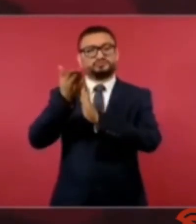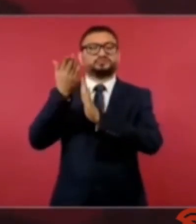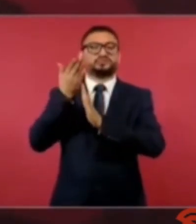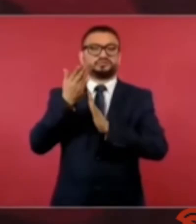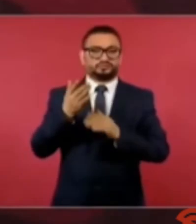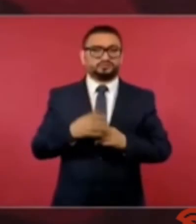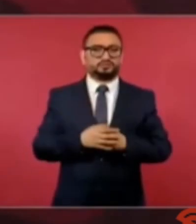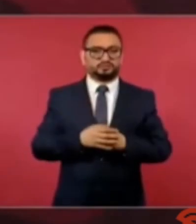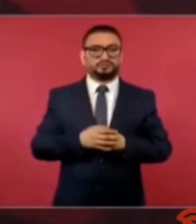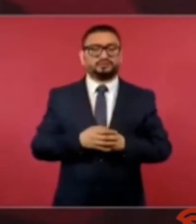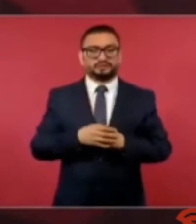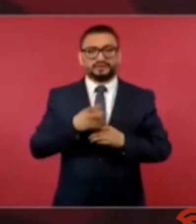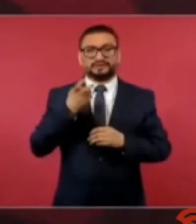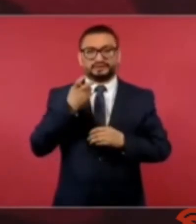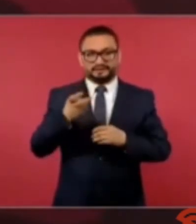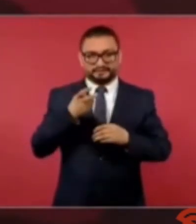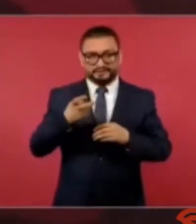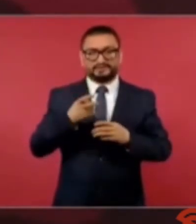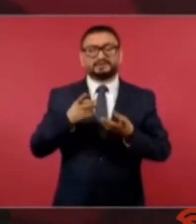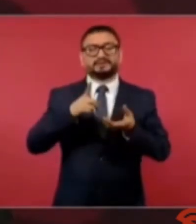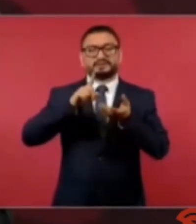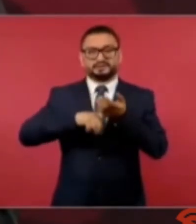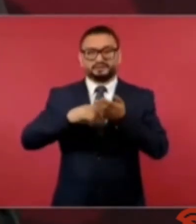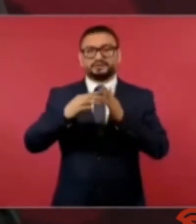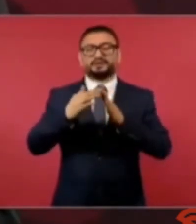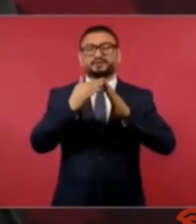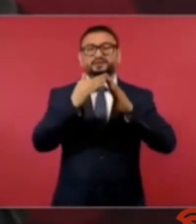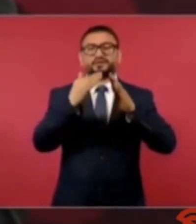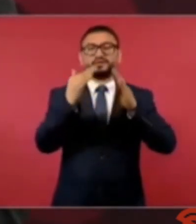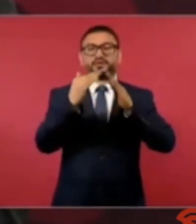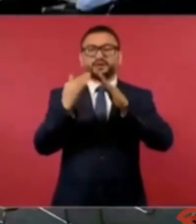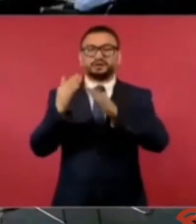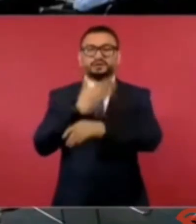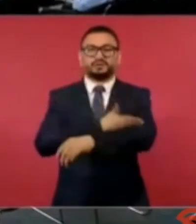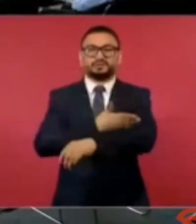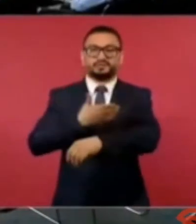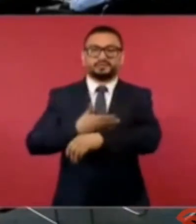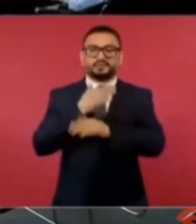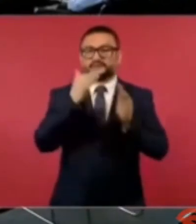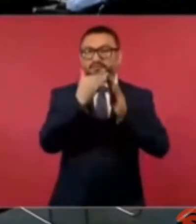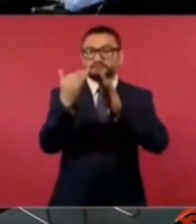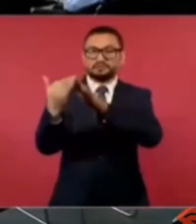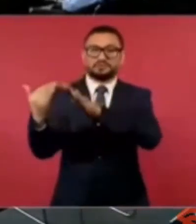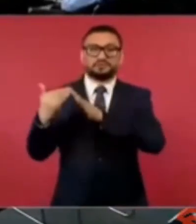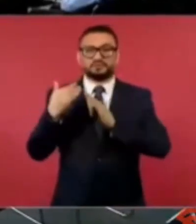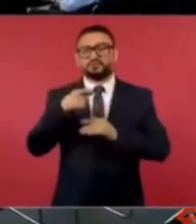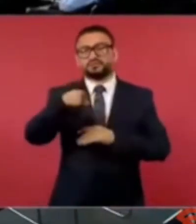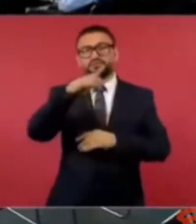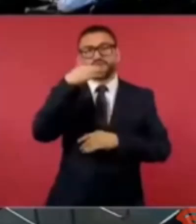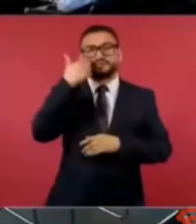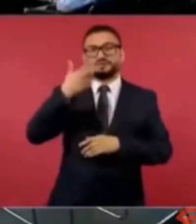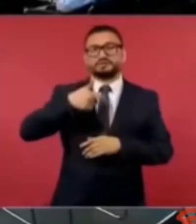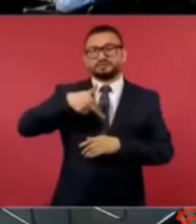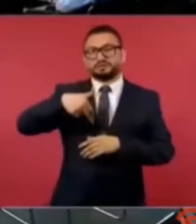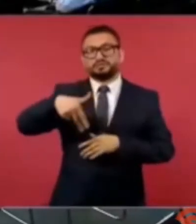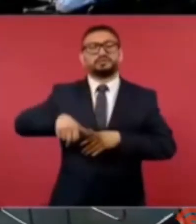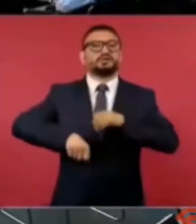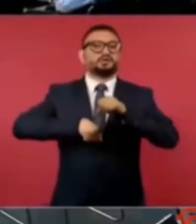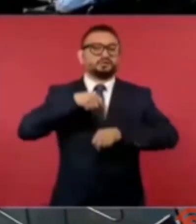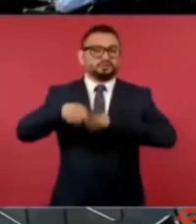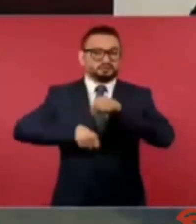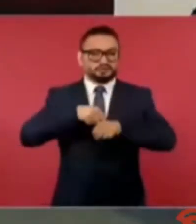medio se están construyendo unas cabañas para que el que quiera caminar ir en bicicleta